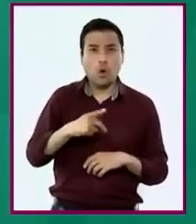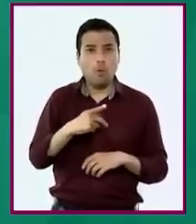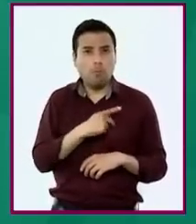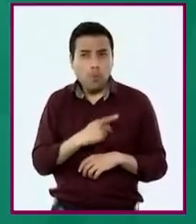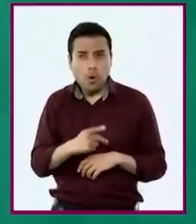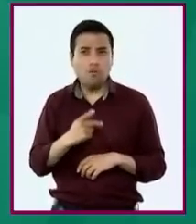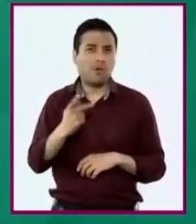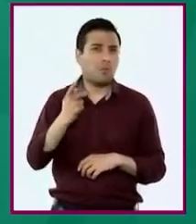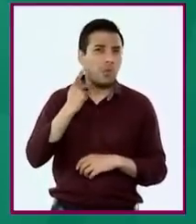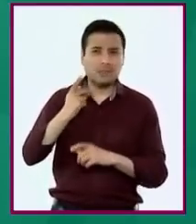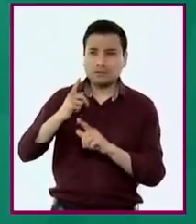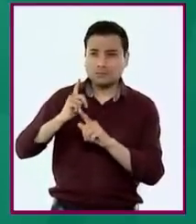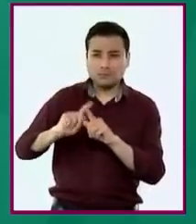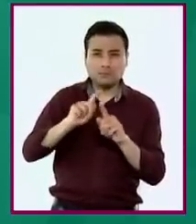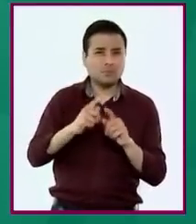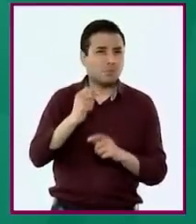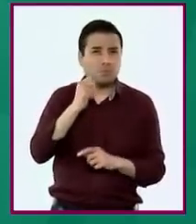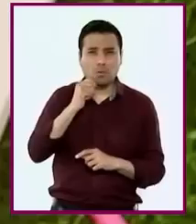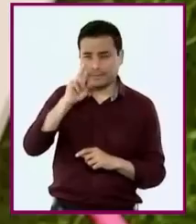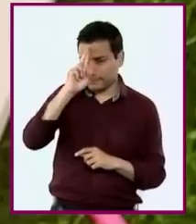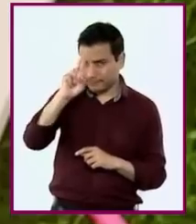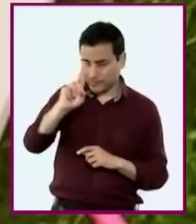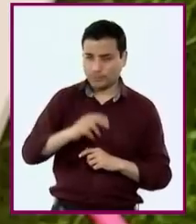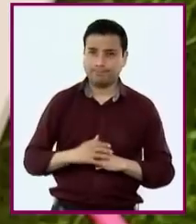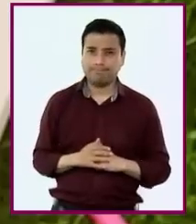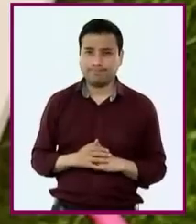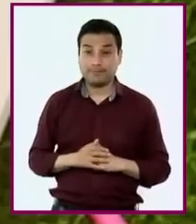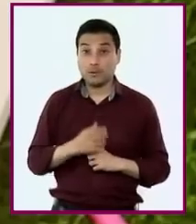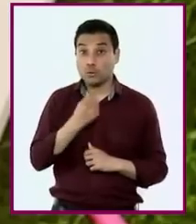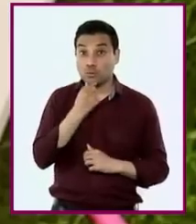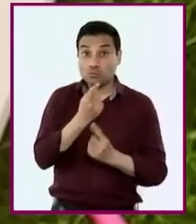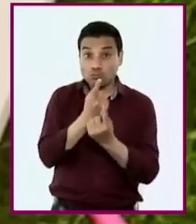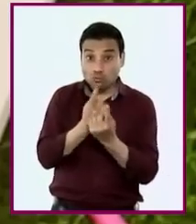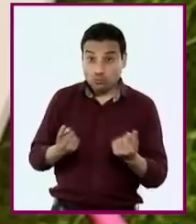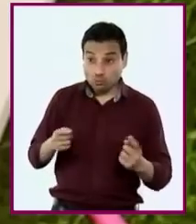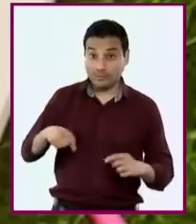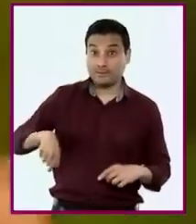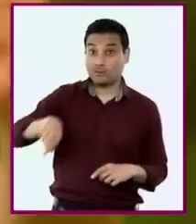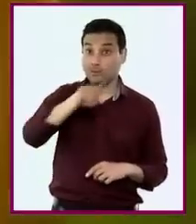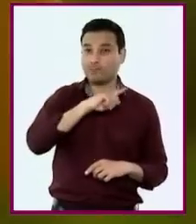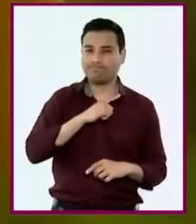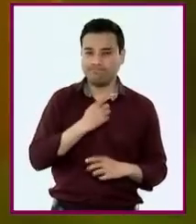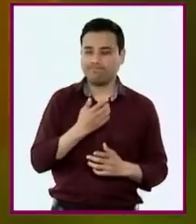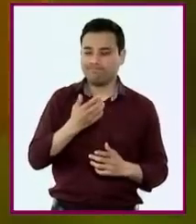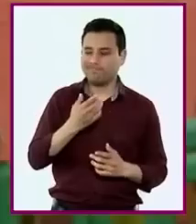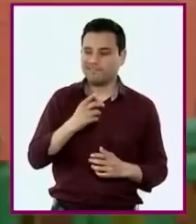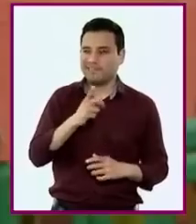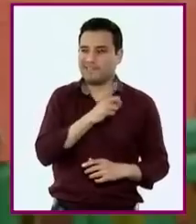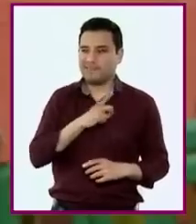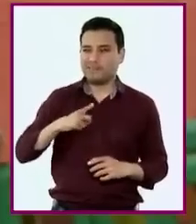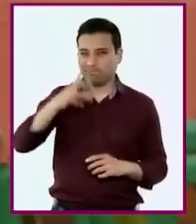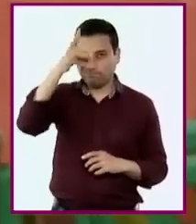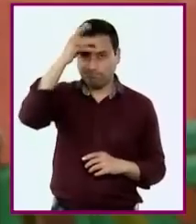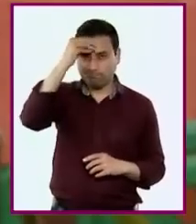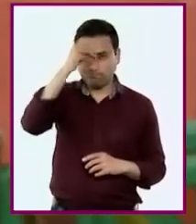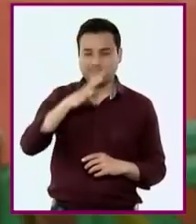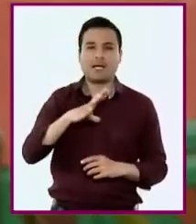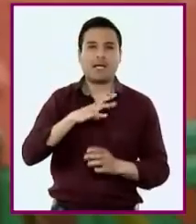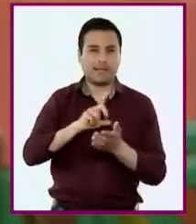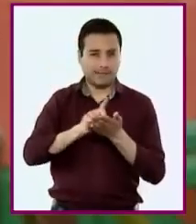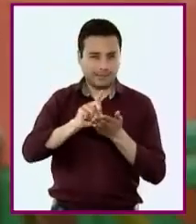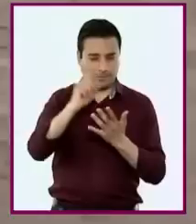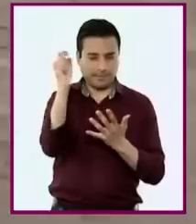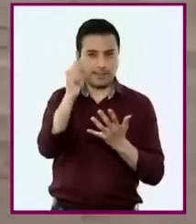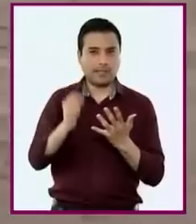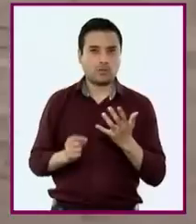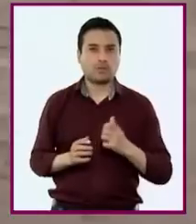económicas, políticas, entre otras. Las niñas y los niños se asumirán como sujetos de derecho y